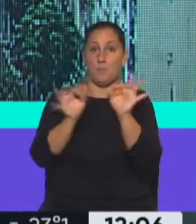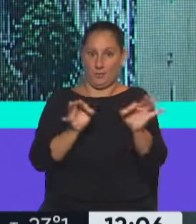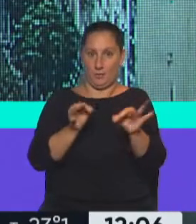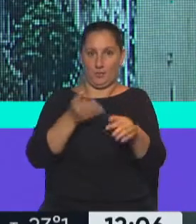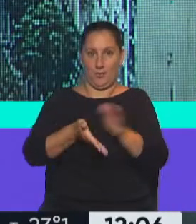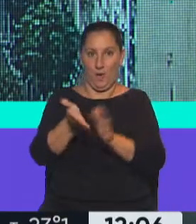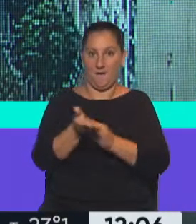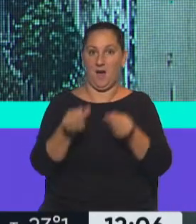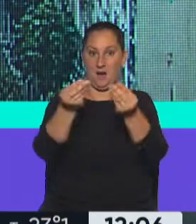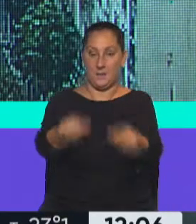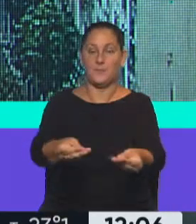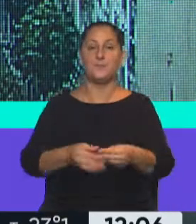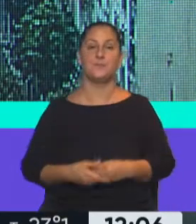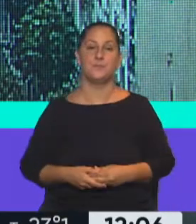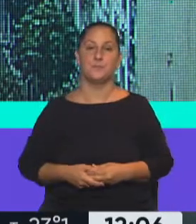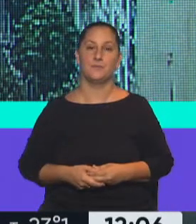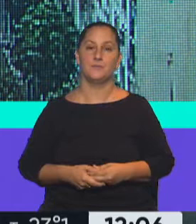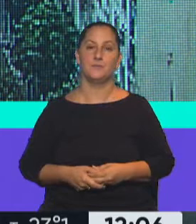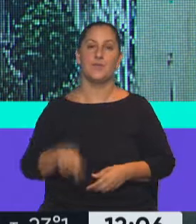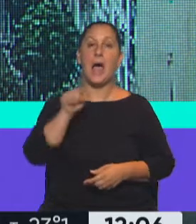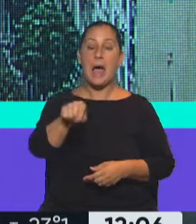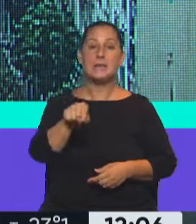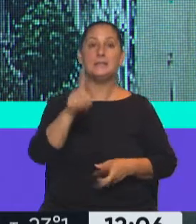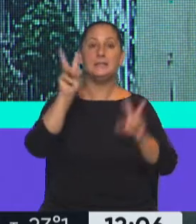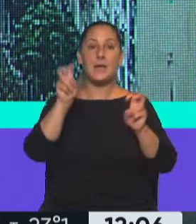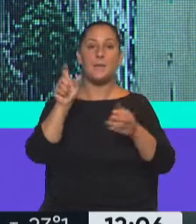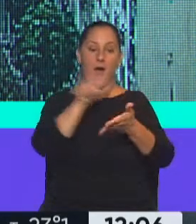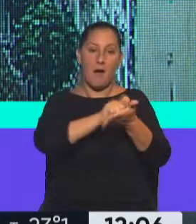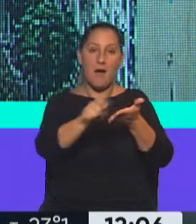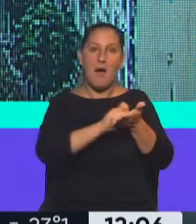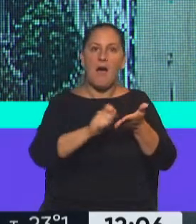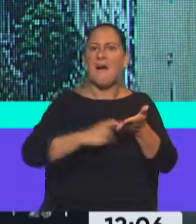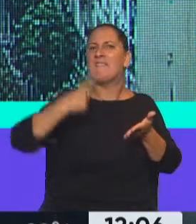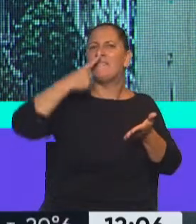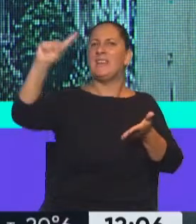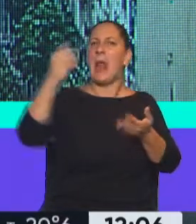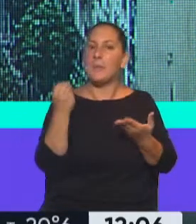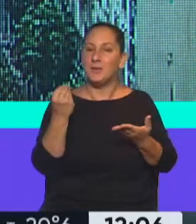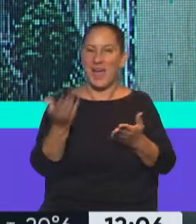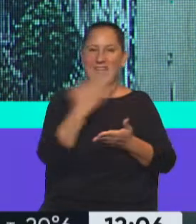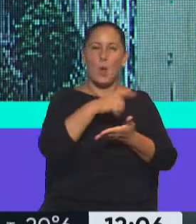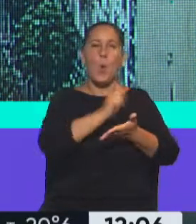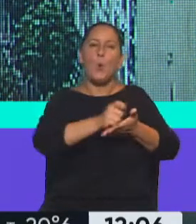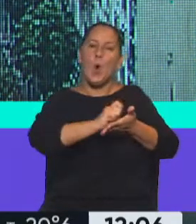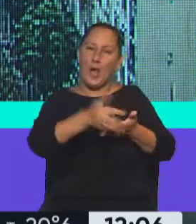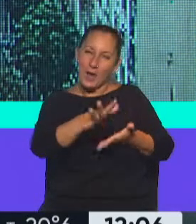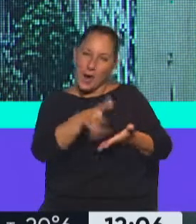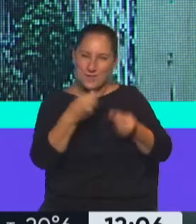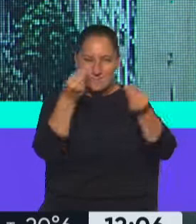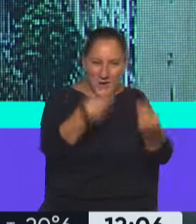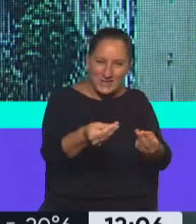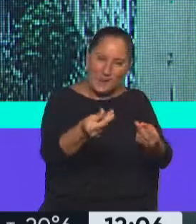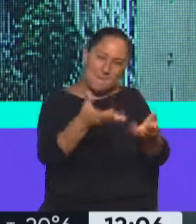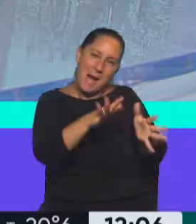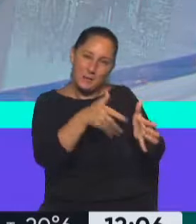que va a enviar el Poder Ejecutivo. Y es ahí donde está la discusión de la redacción final. Porque el borrador que ayer Sergio Massa les presentó a